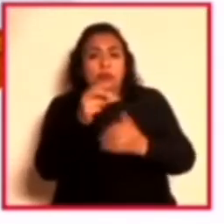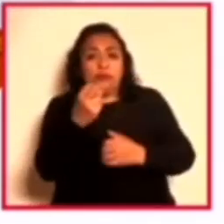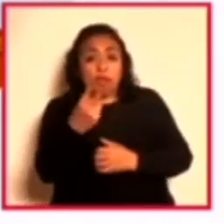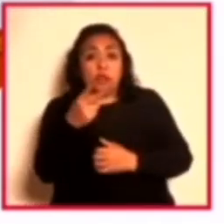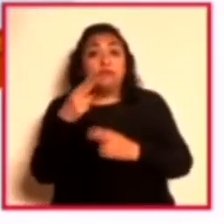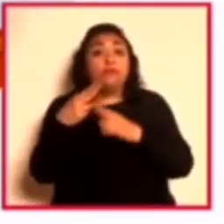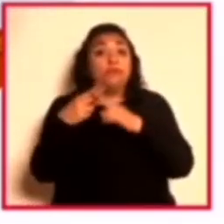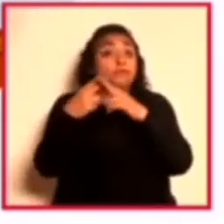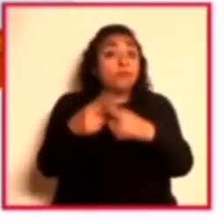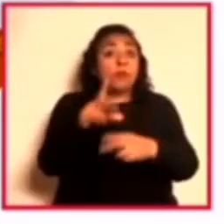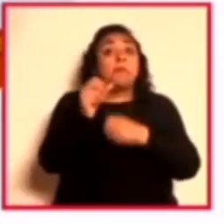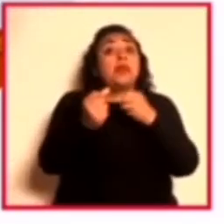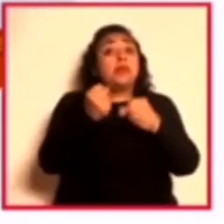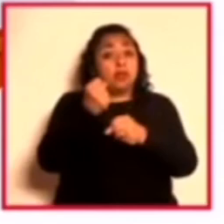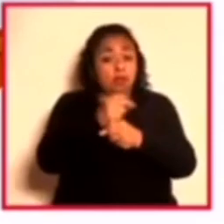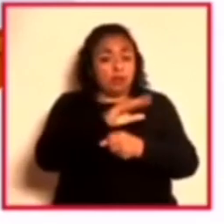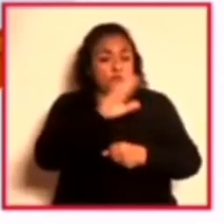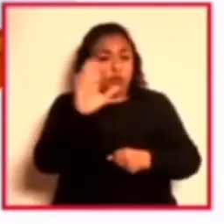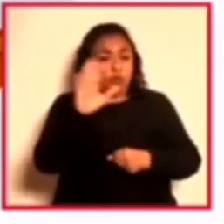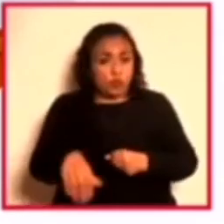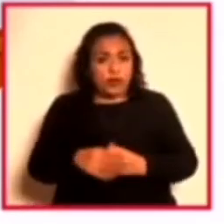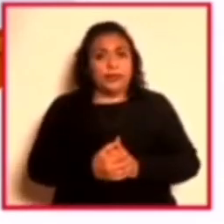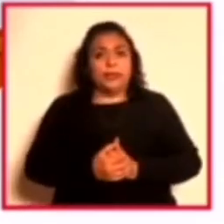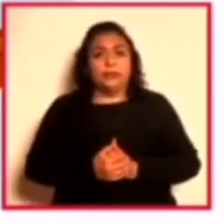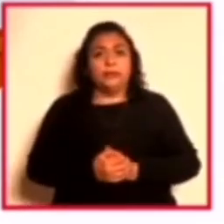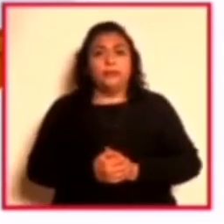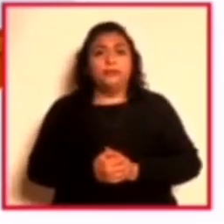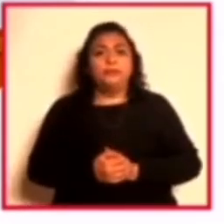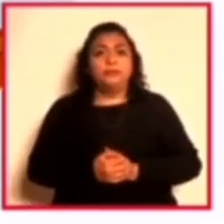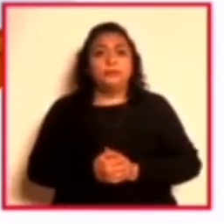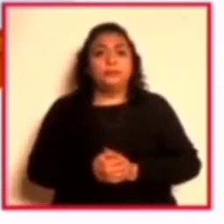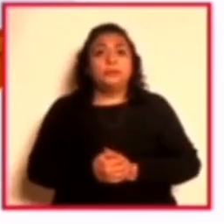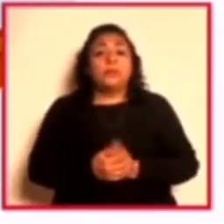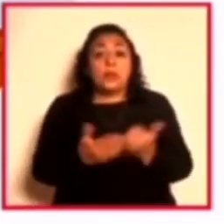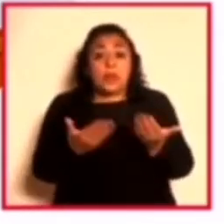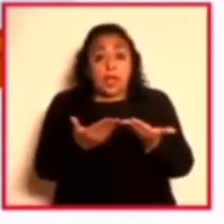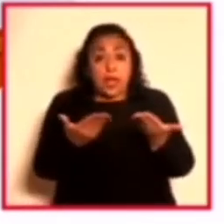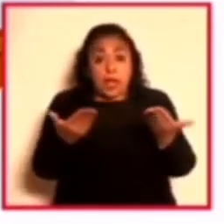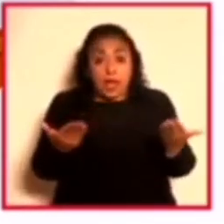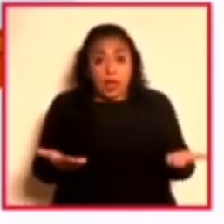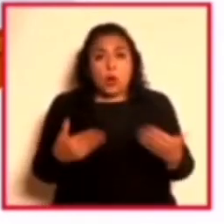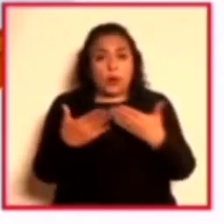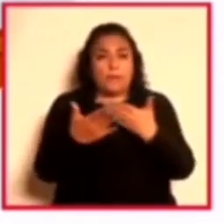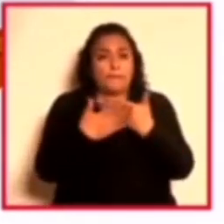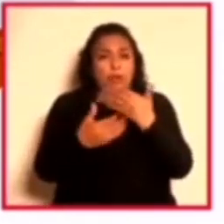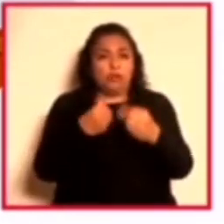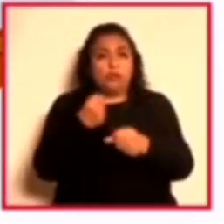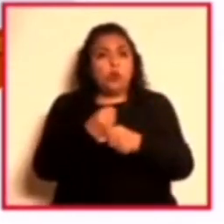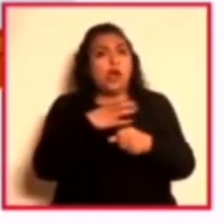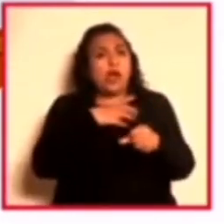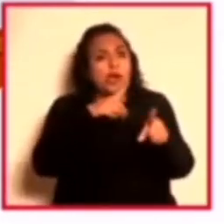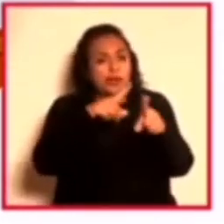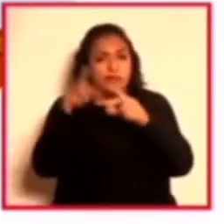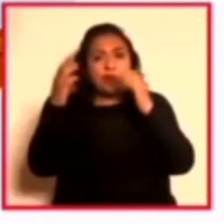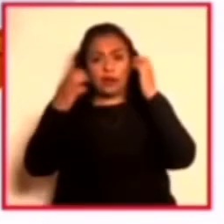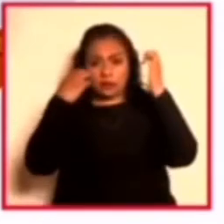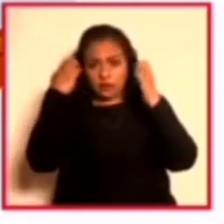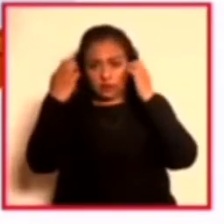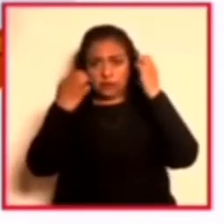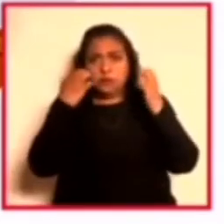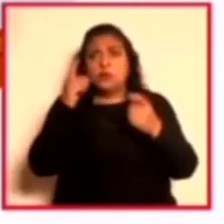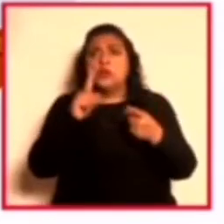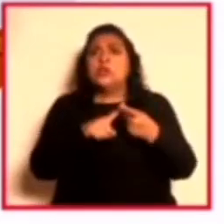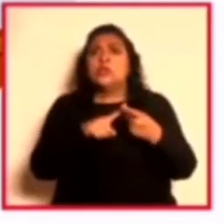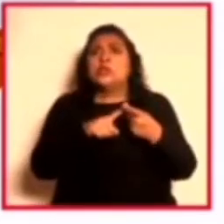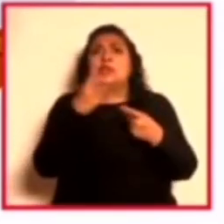cumplen 20 años de su fallecimiento. Y ahora, para este próximo año, tenemos varias exposiciones. Tenemos el